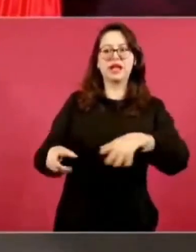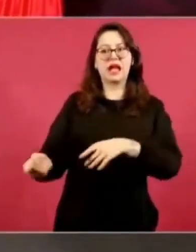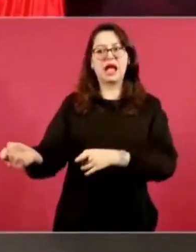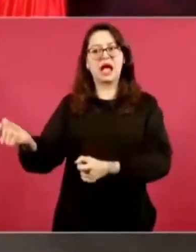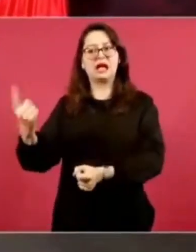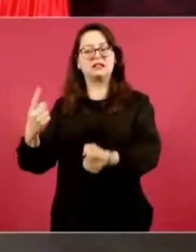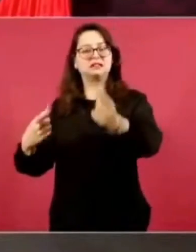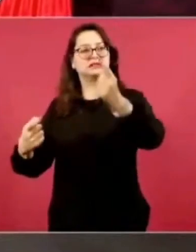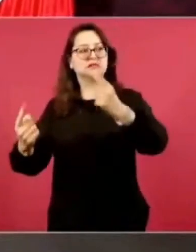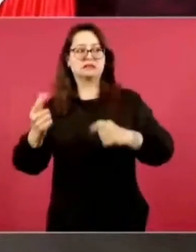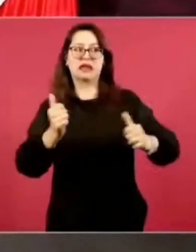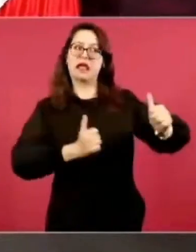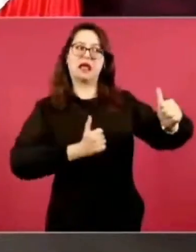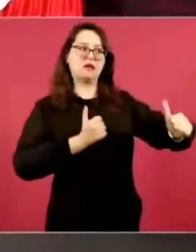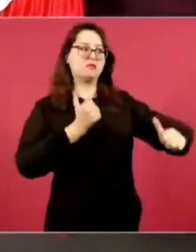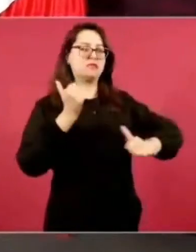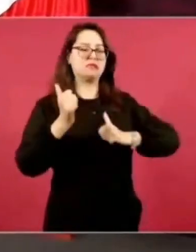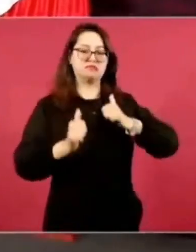pocos.